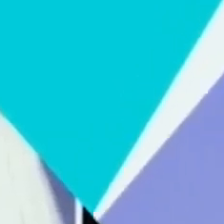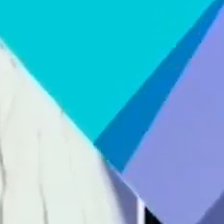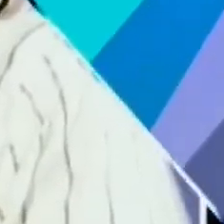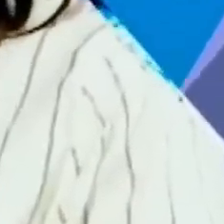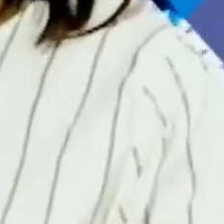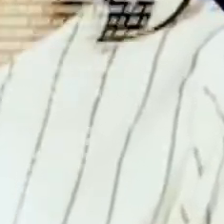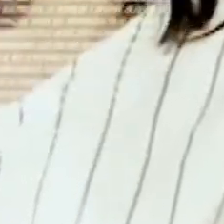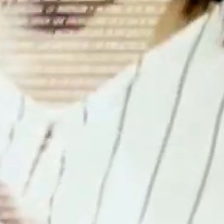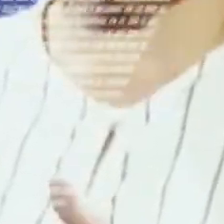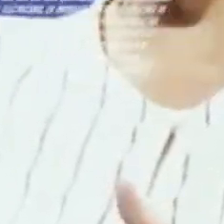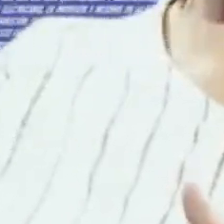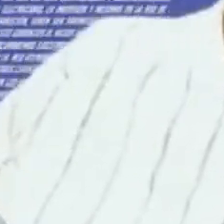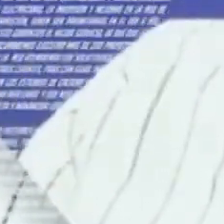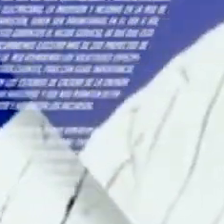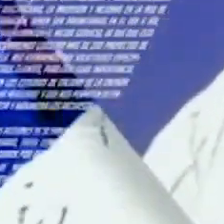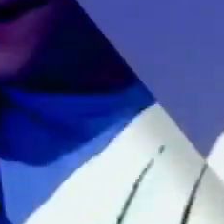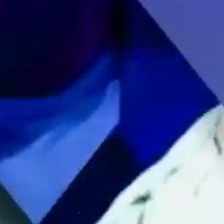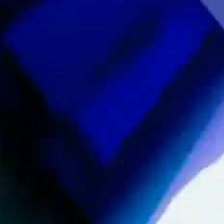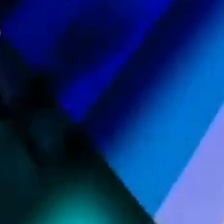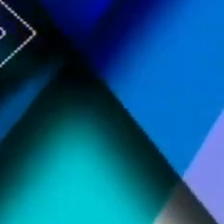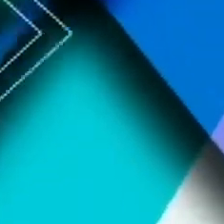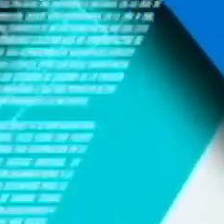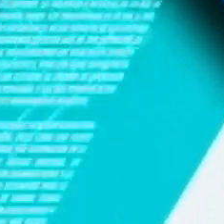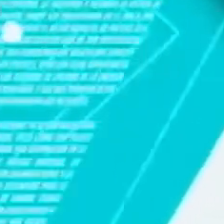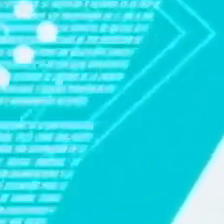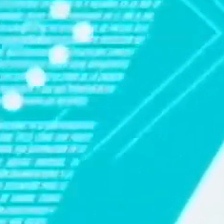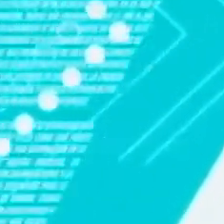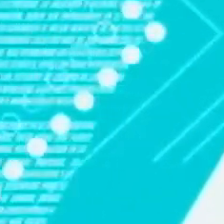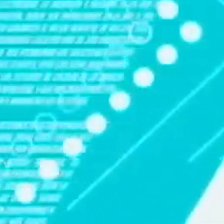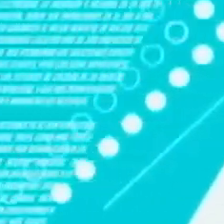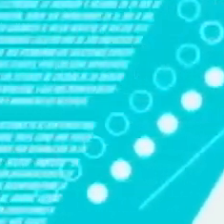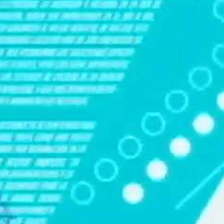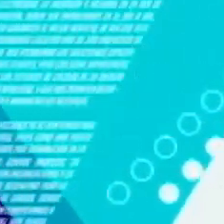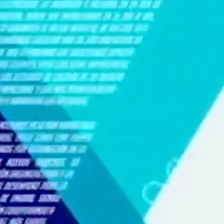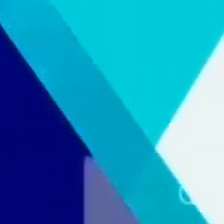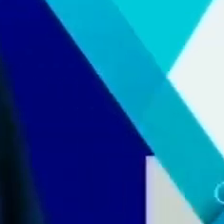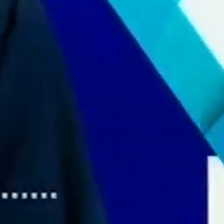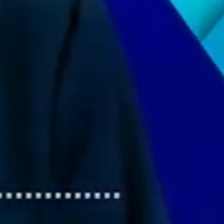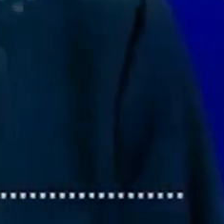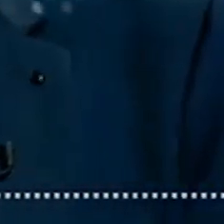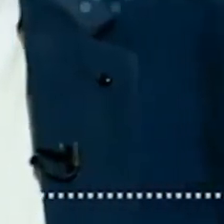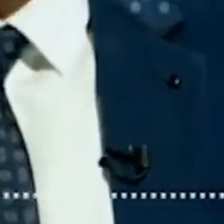V Dial G M comentómy Música Música Música Música ver video.